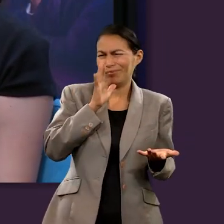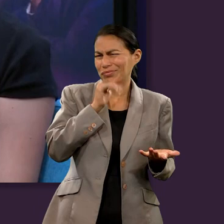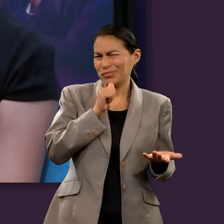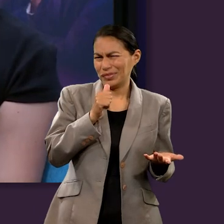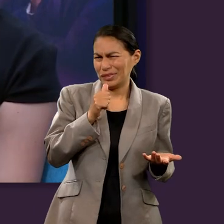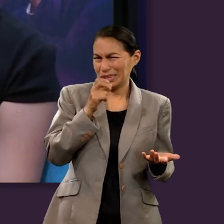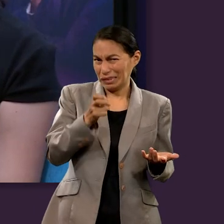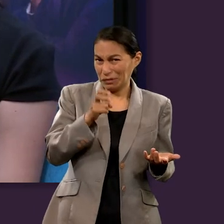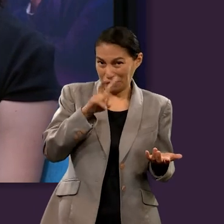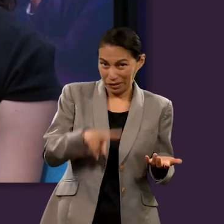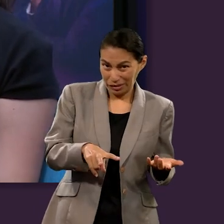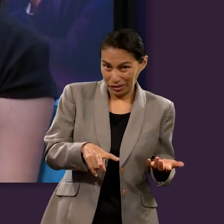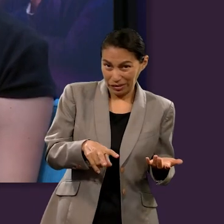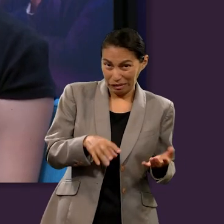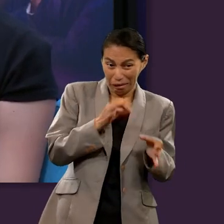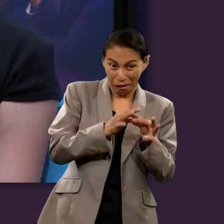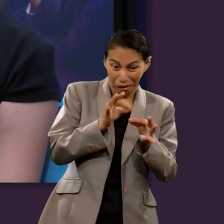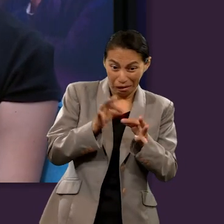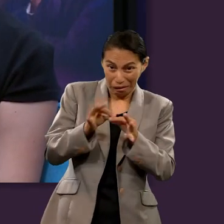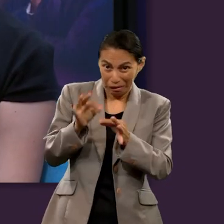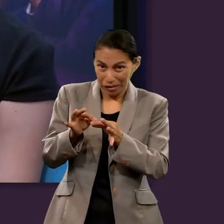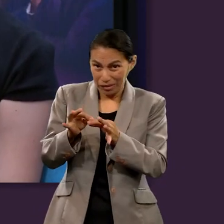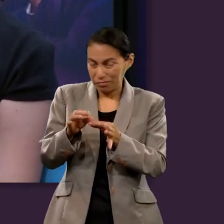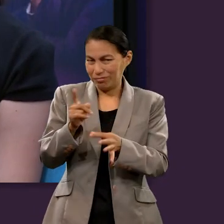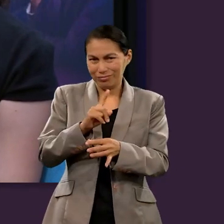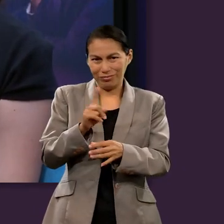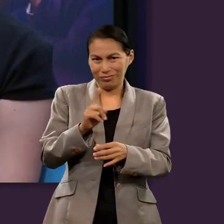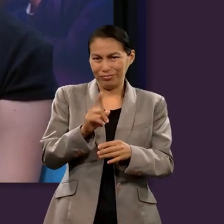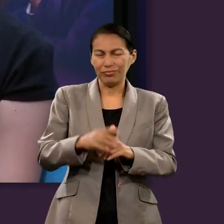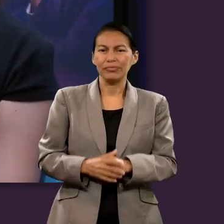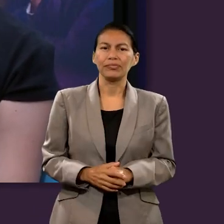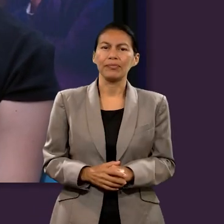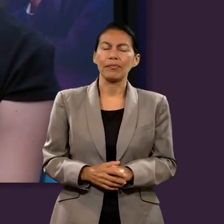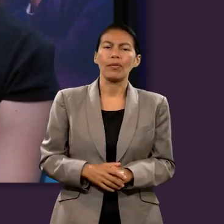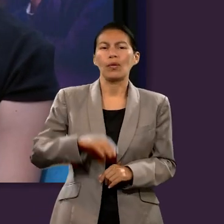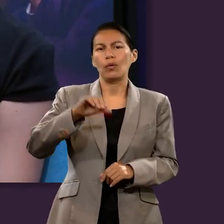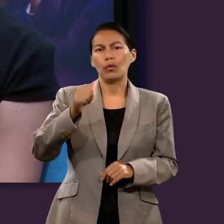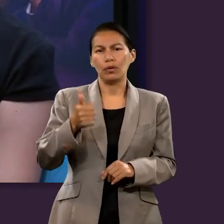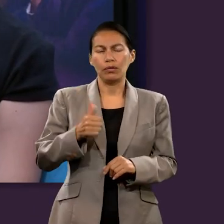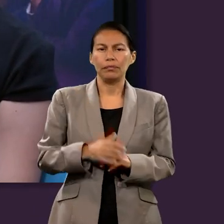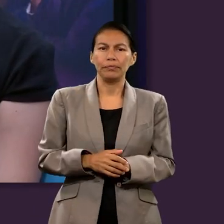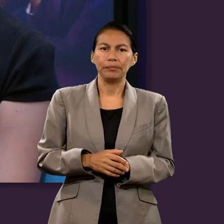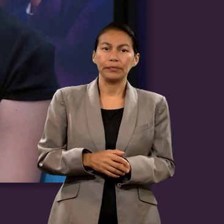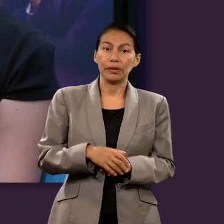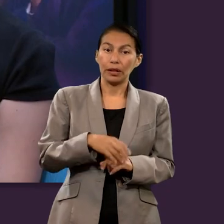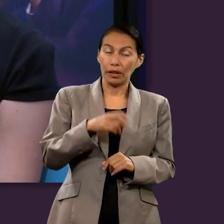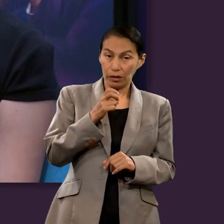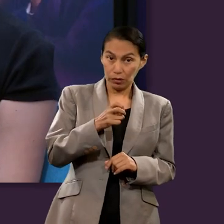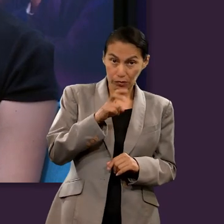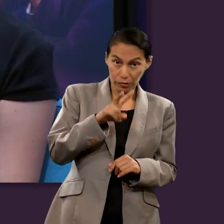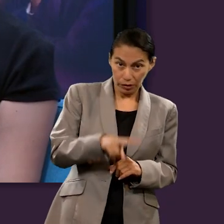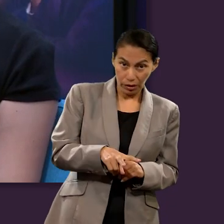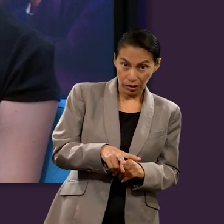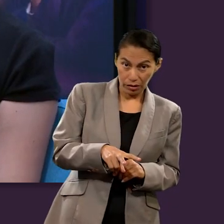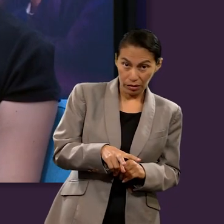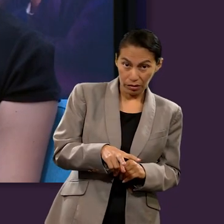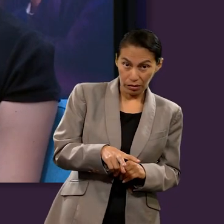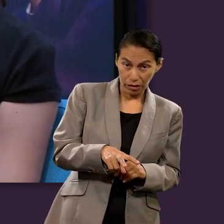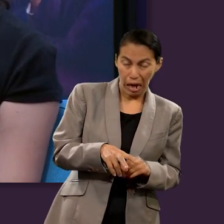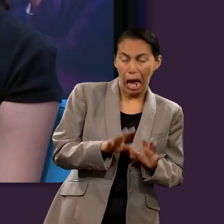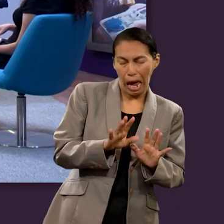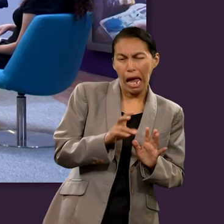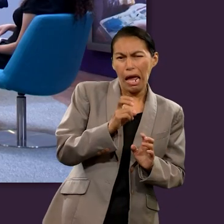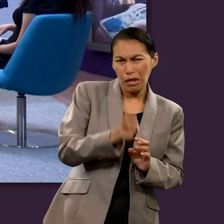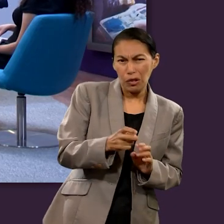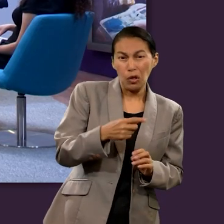¿Me haces un favor? Oro. Entonces nos damos cuenta que no podemos tomarlo como algo literal. La